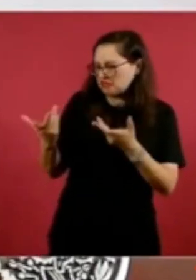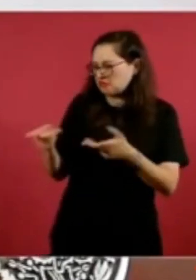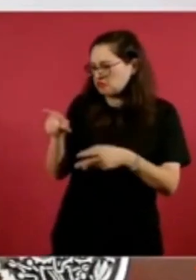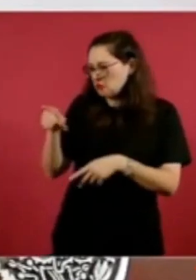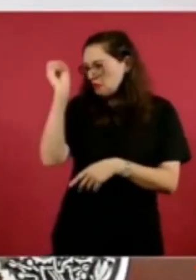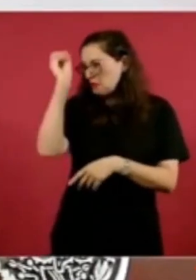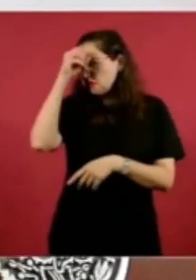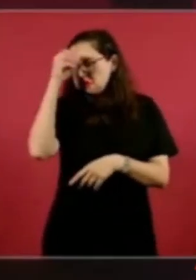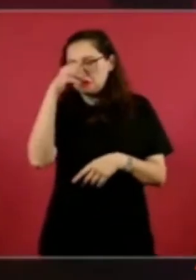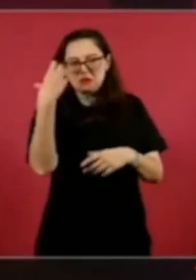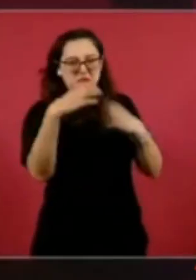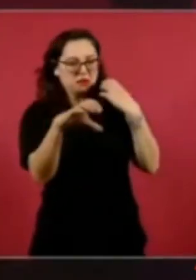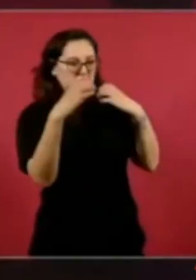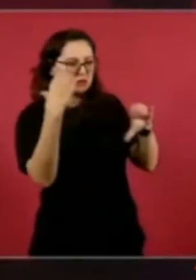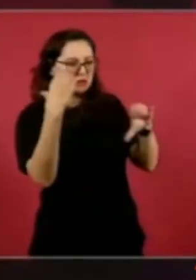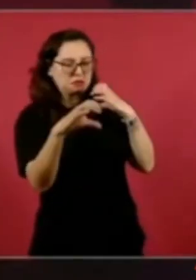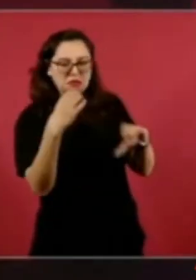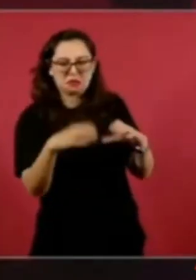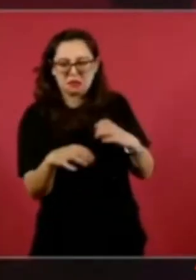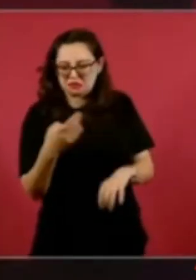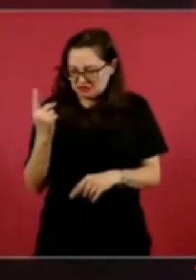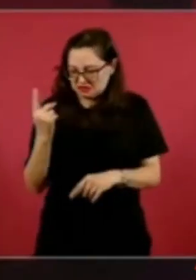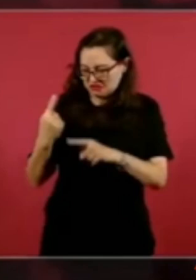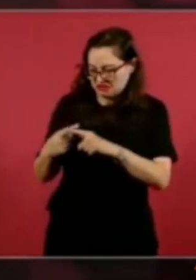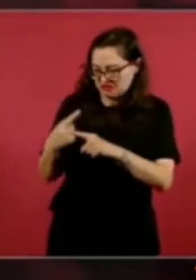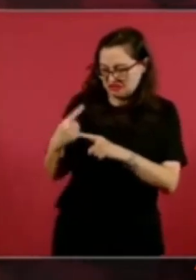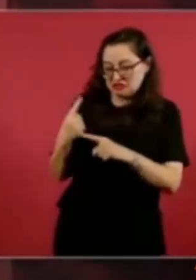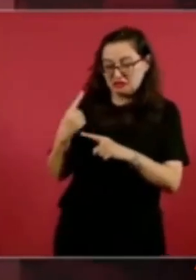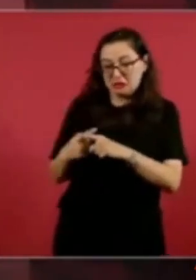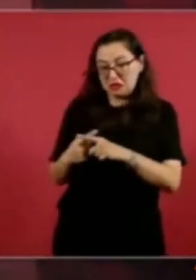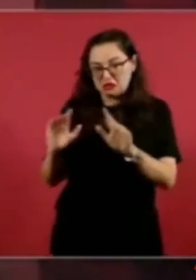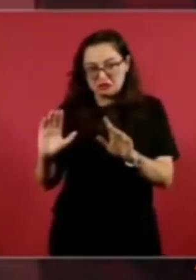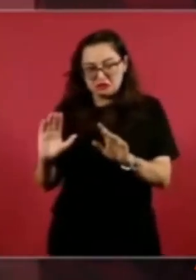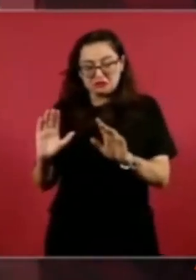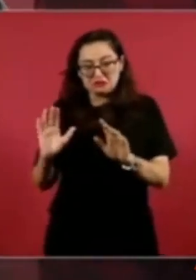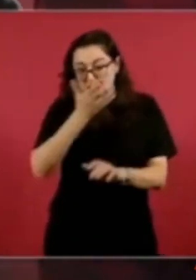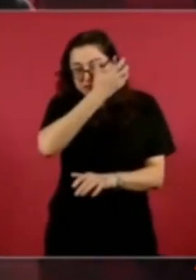Es como los que se ponen este… ¿cómo se llama?